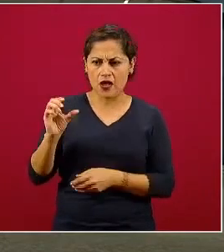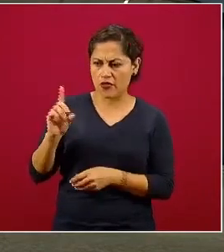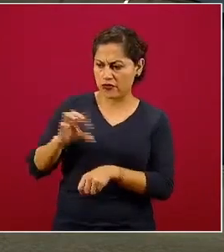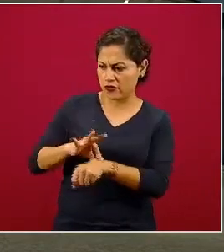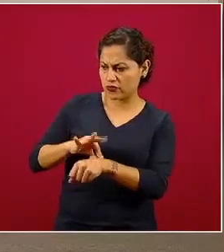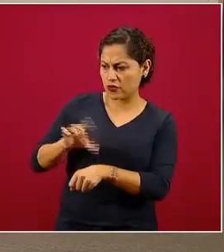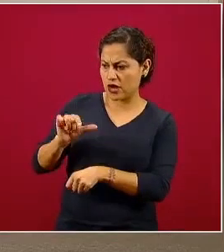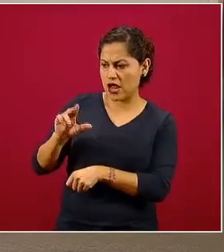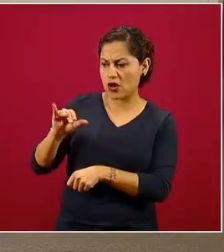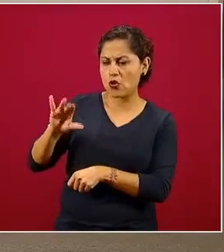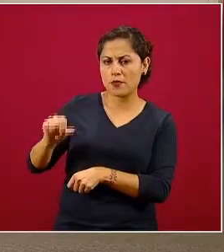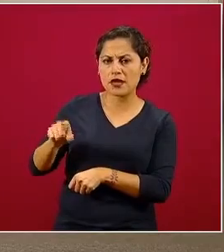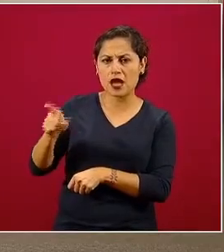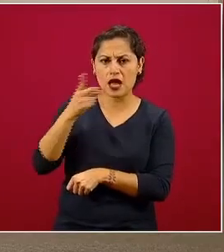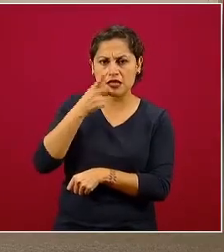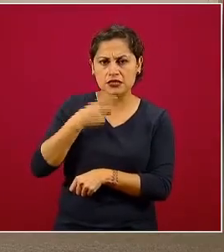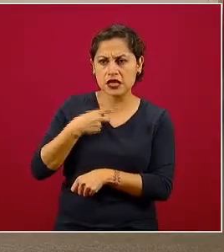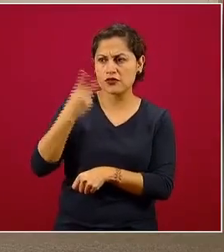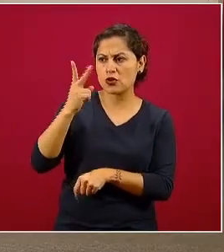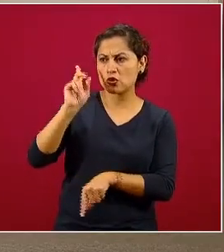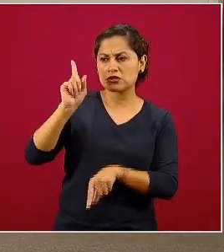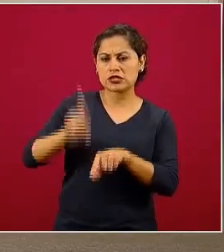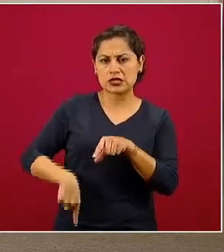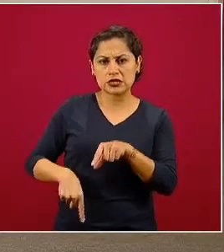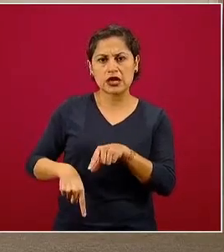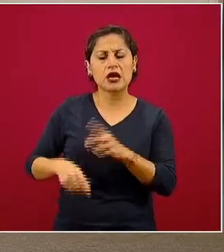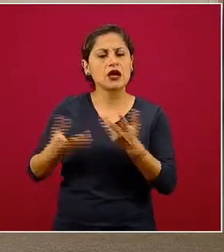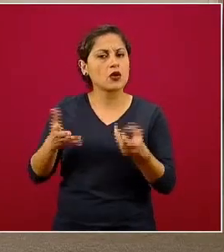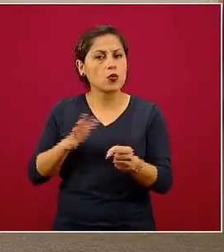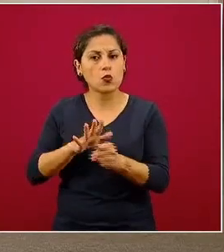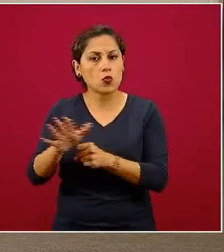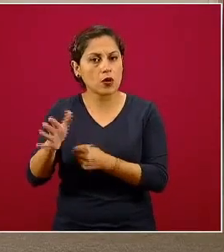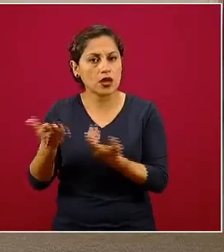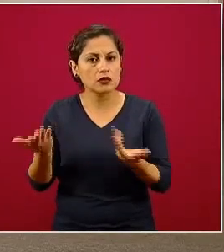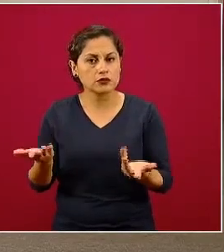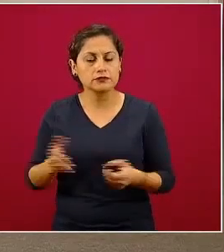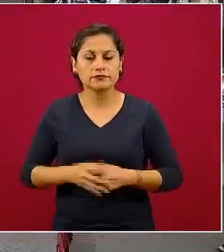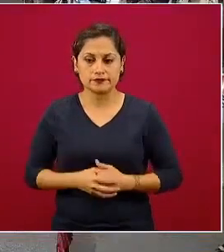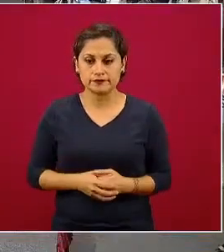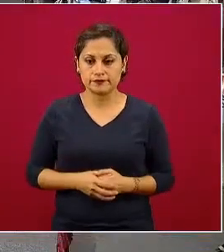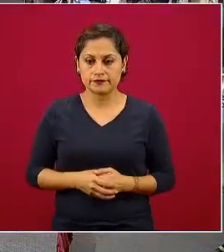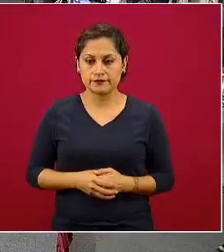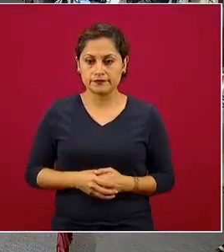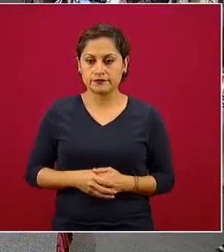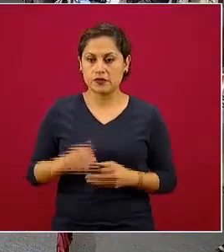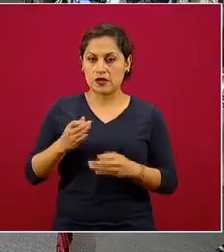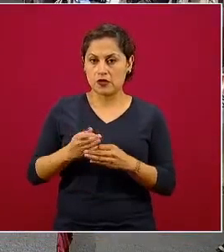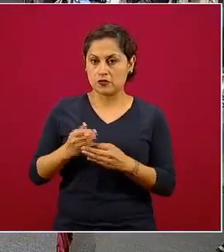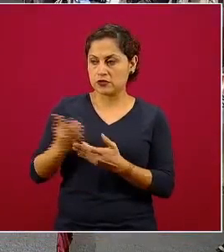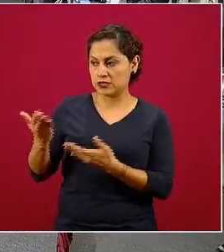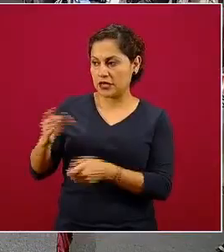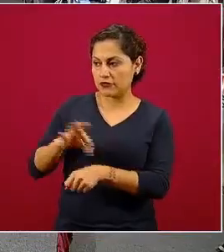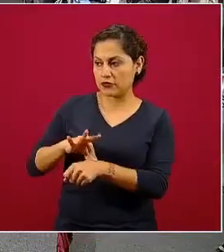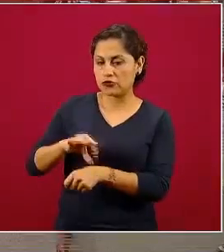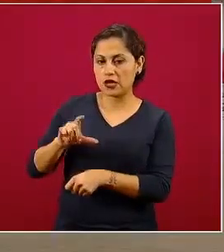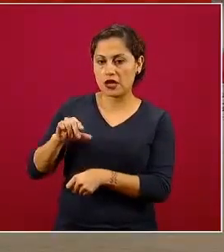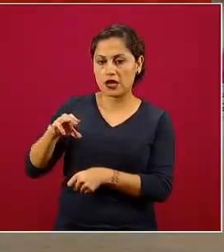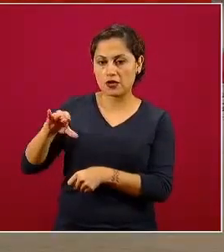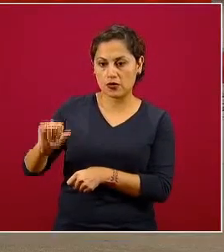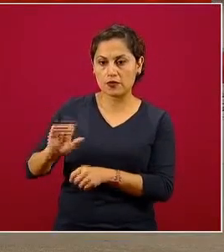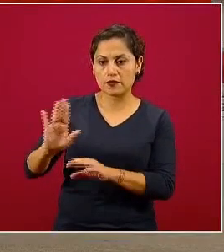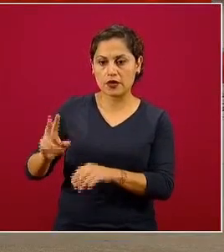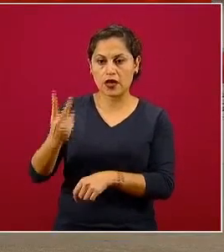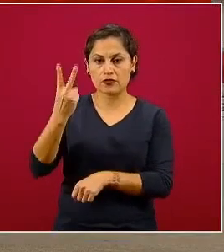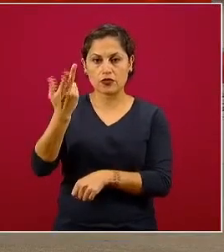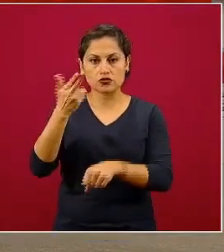son esos dos que ya no están dentro de la red COVID? Por sus respuestas, gracias. Con mucho gusto. Ahorita nos dice el doctor Alomía cuáles